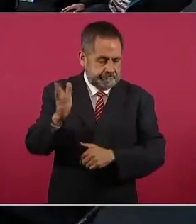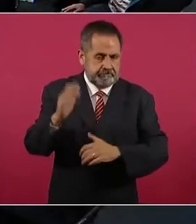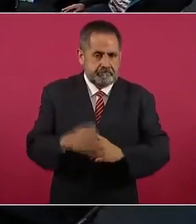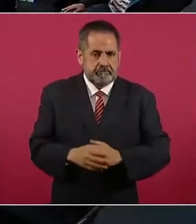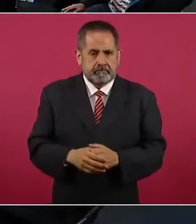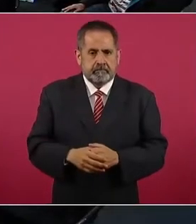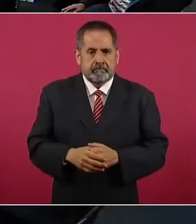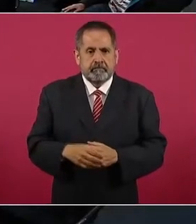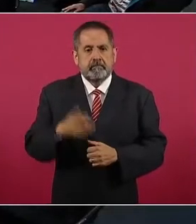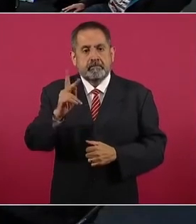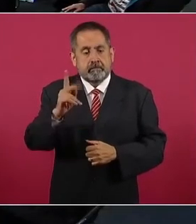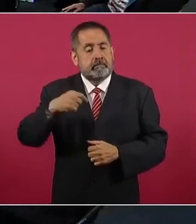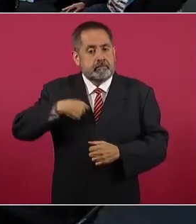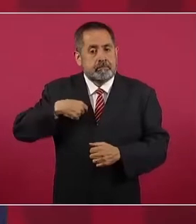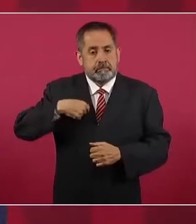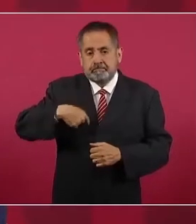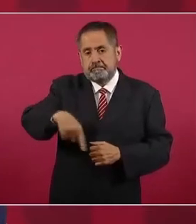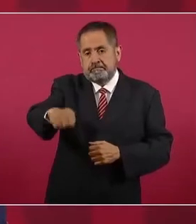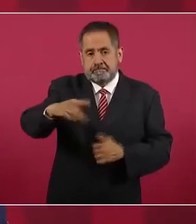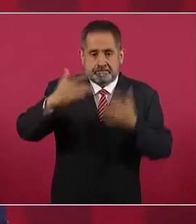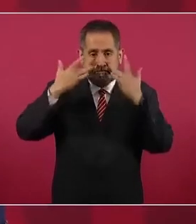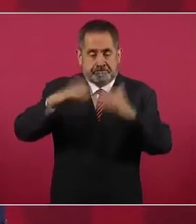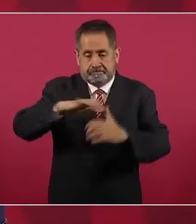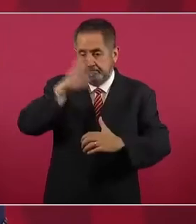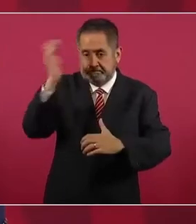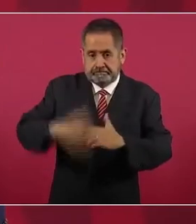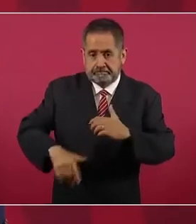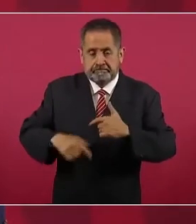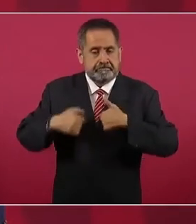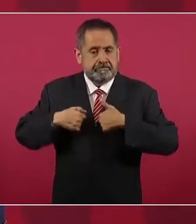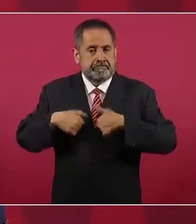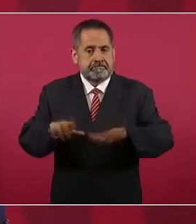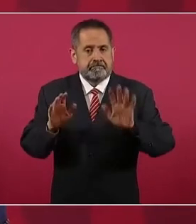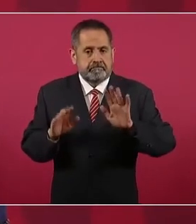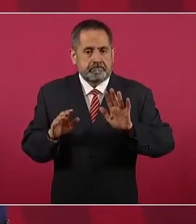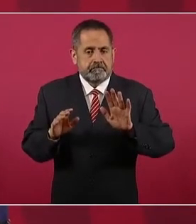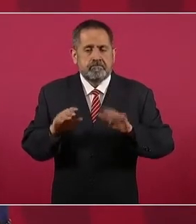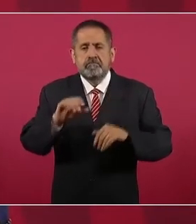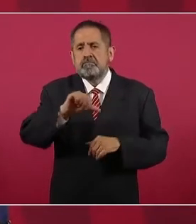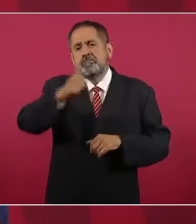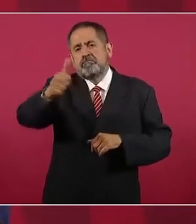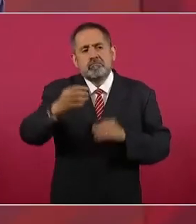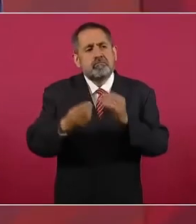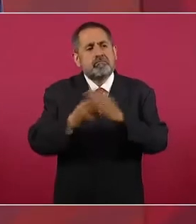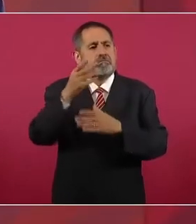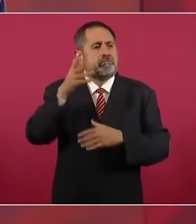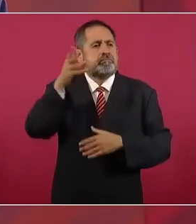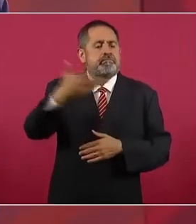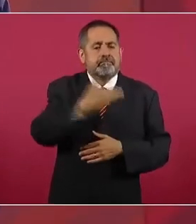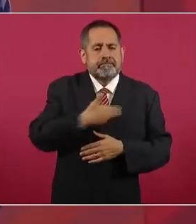Entonces, me voy a ir y puede llegar quien sea,